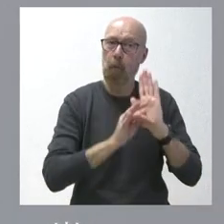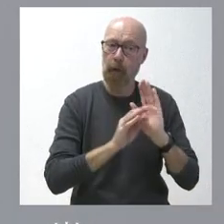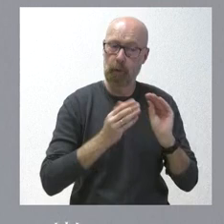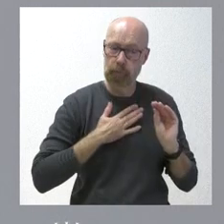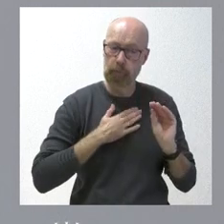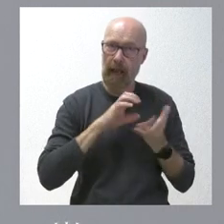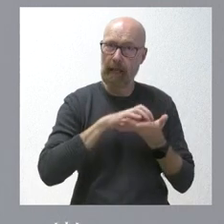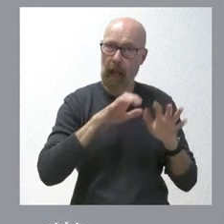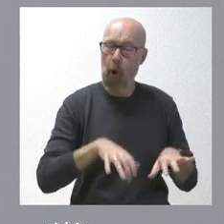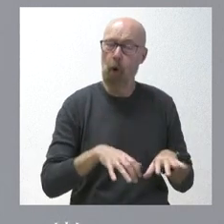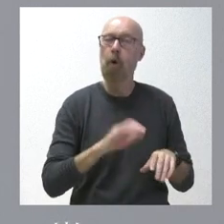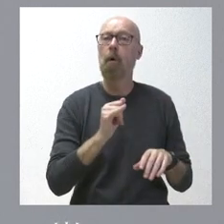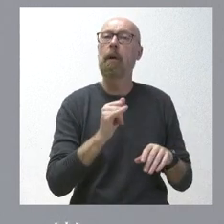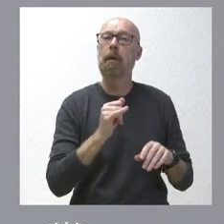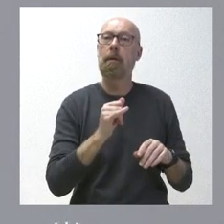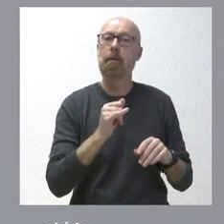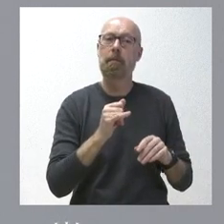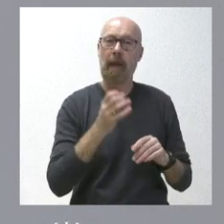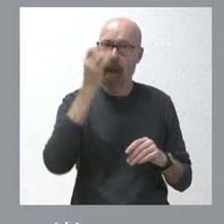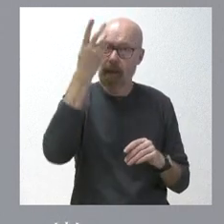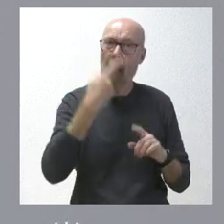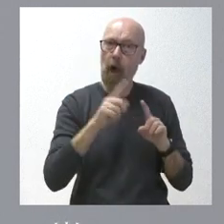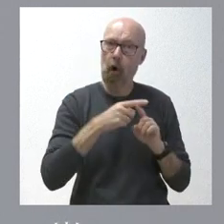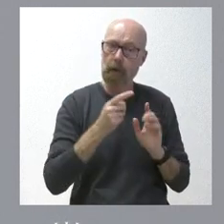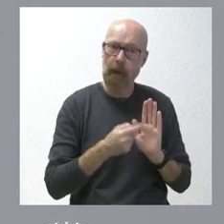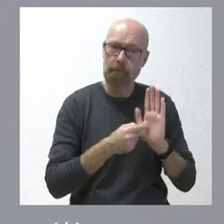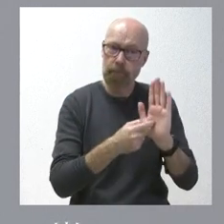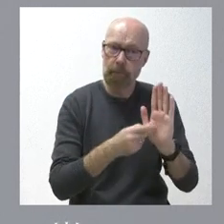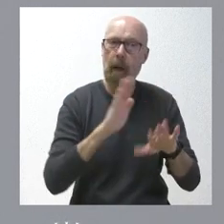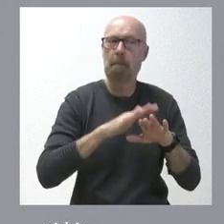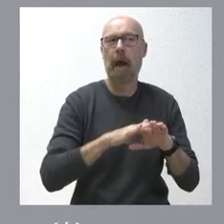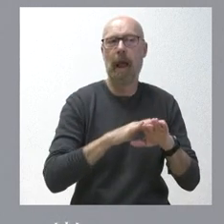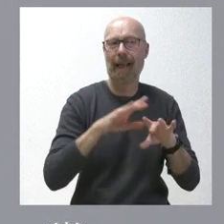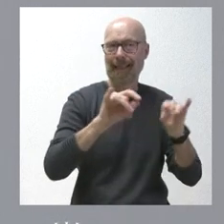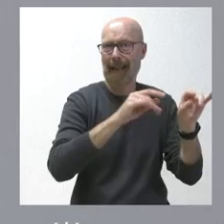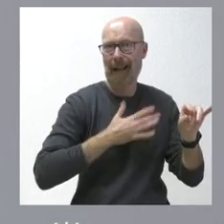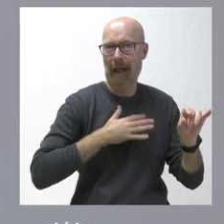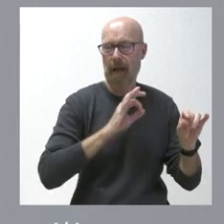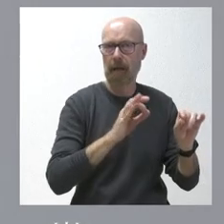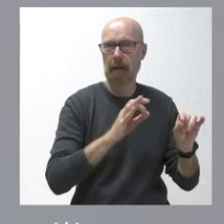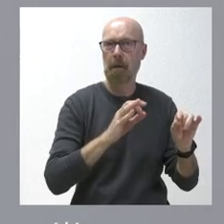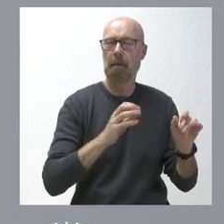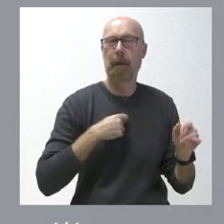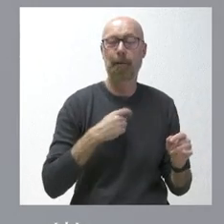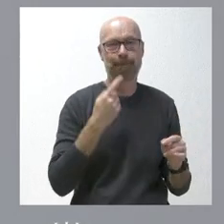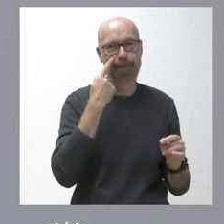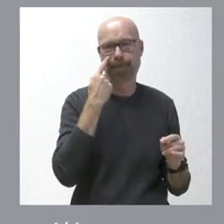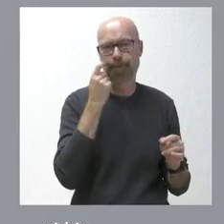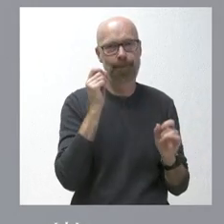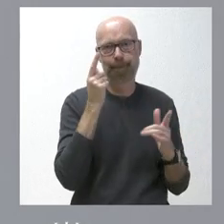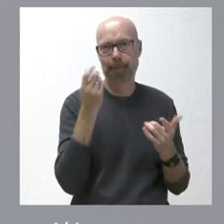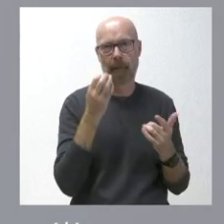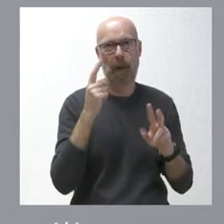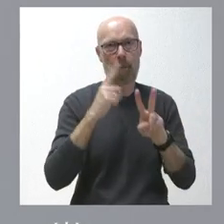León, del contenido de una iniciativa que nos parece que es muy positiva para esta tierra, pero vemos y constatamos que a Vox,